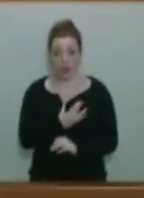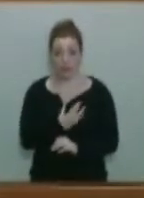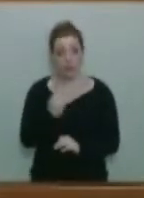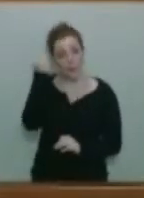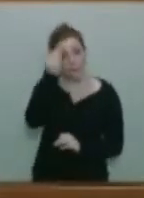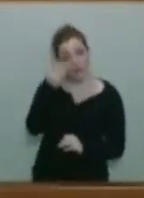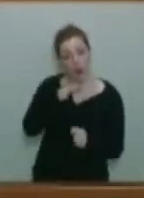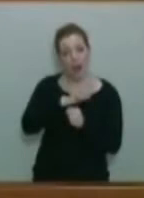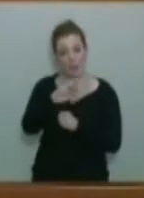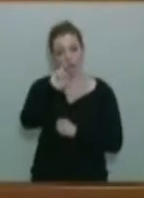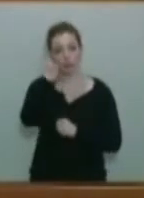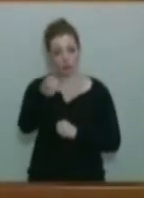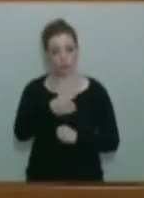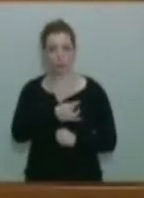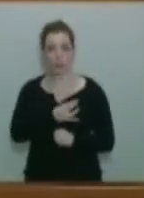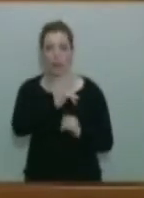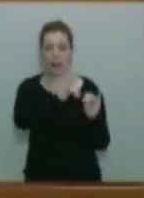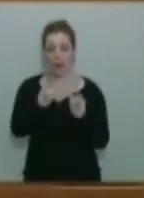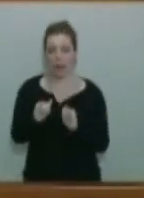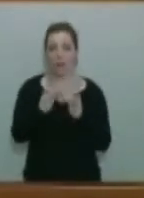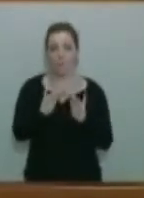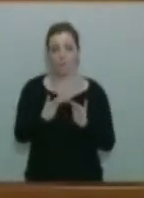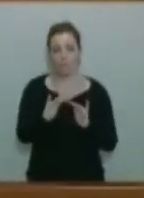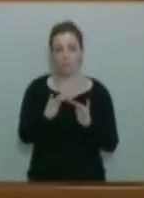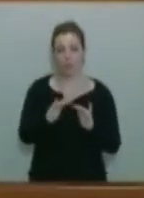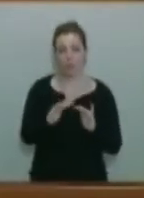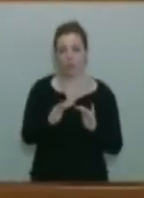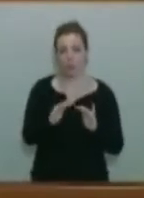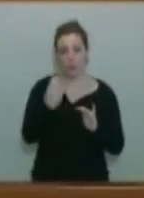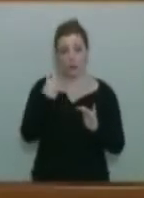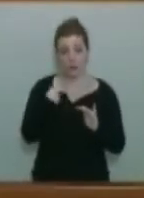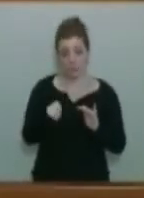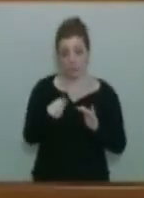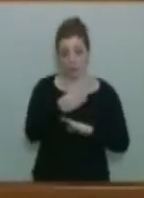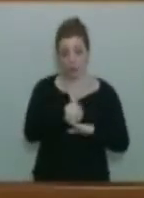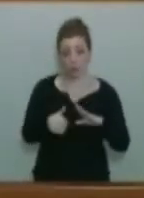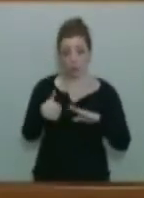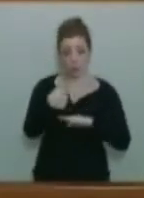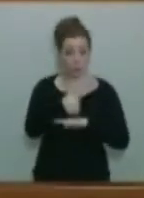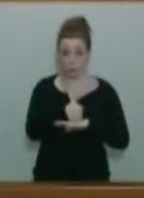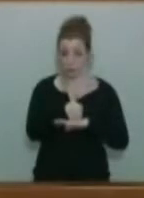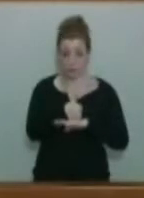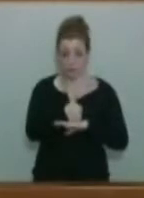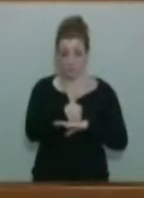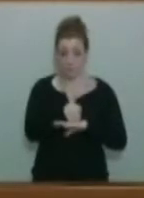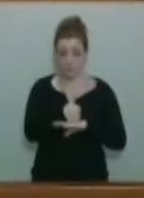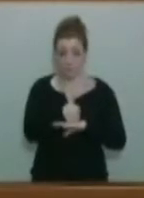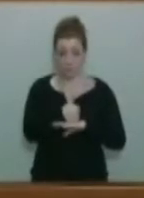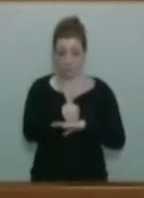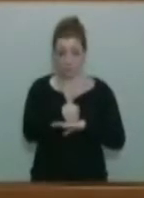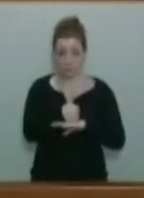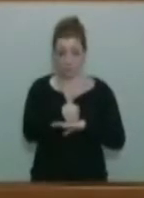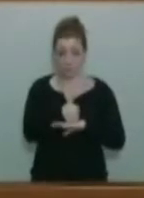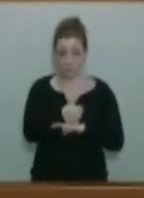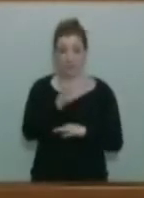representación se garantiza, en todo caso, pero que no corresponde al órgano, digamos, ejecutivo. Y, en cuanto a sedes,